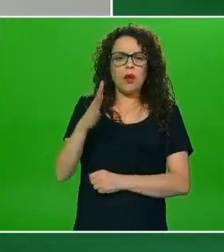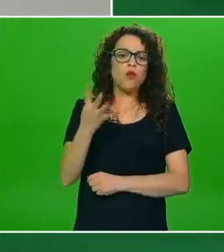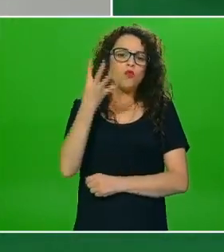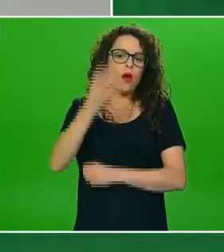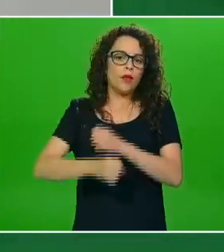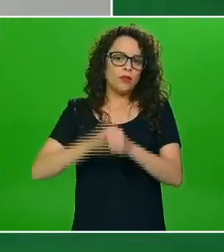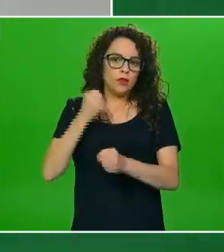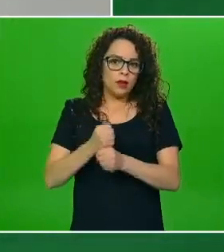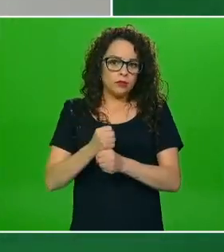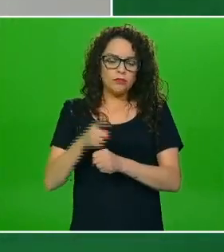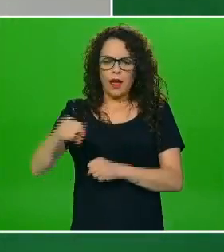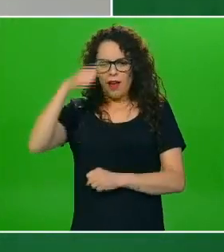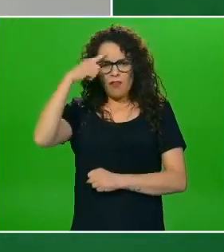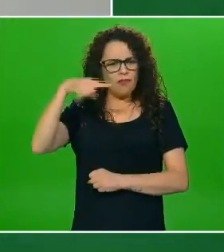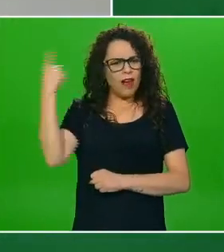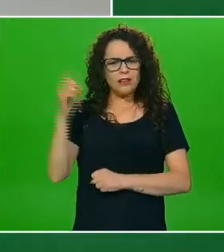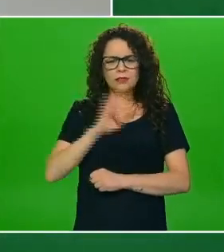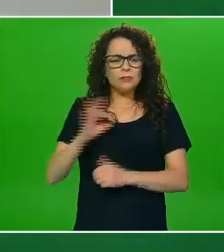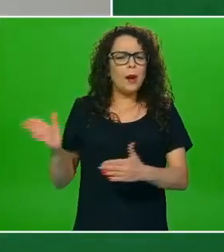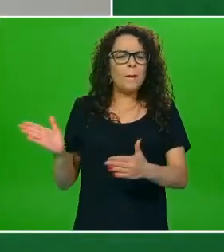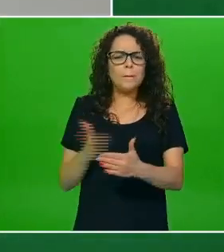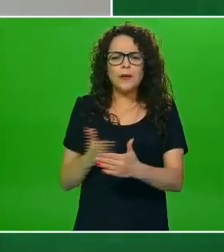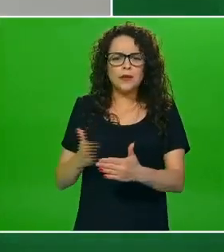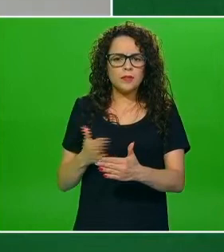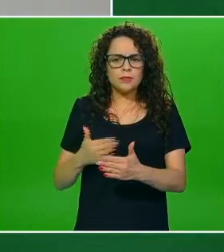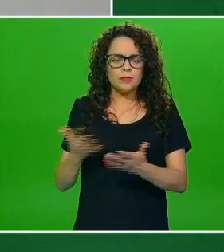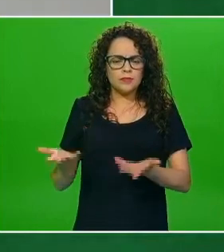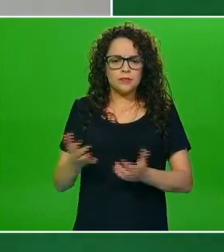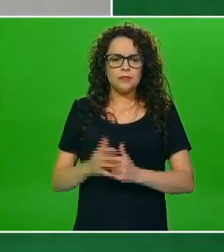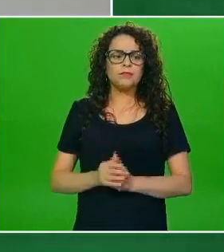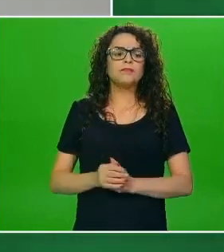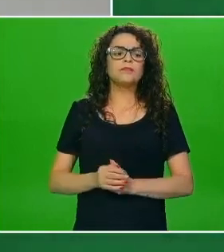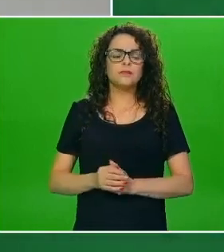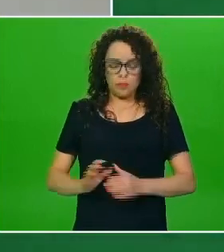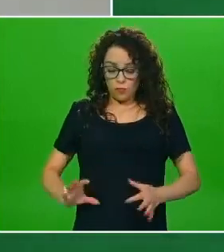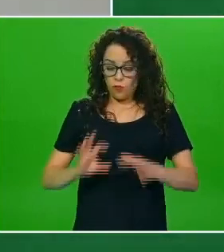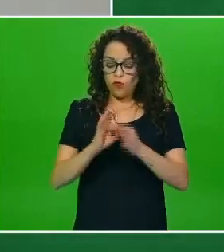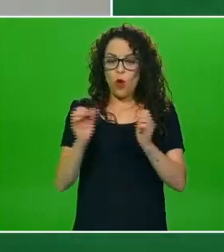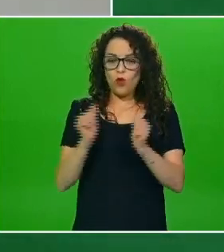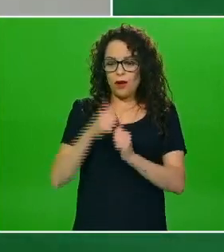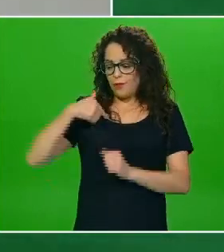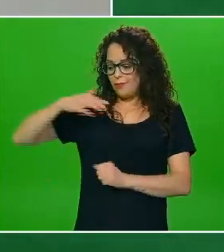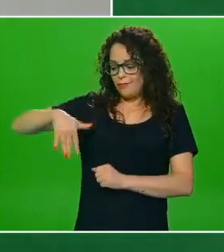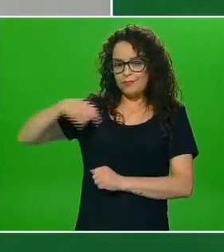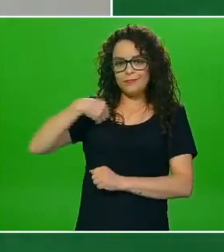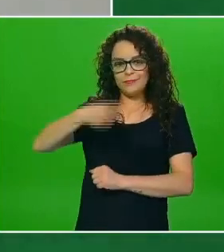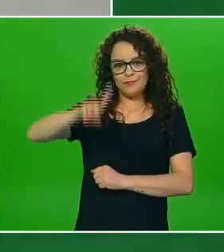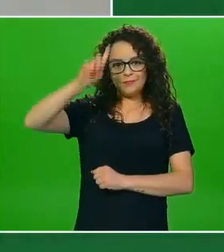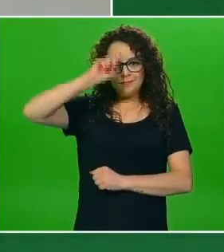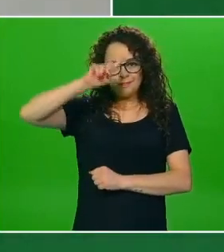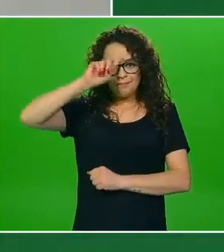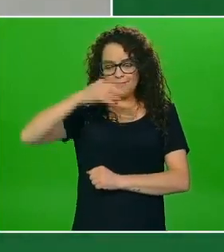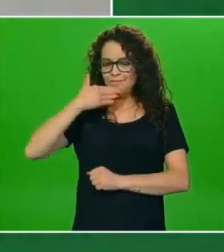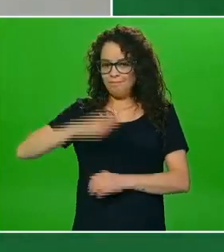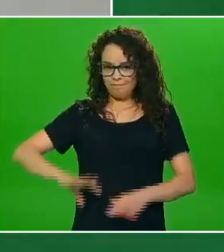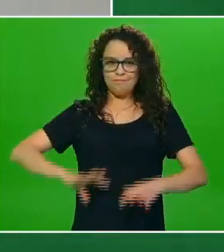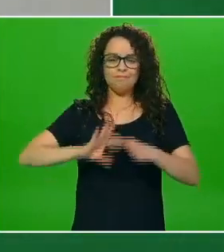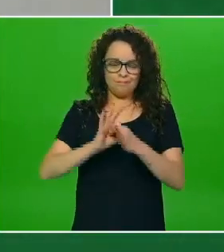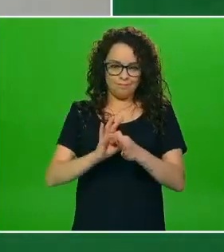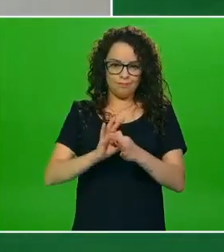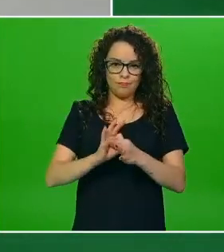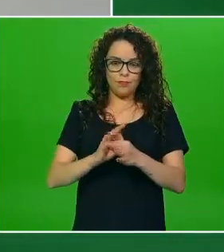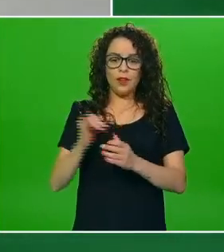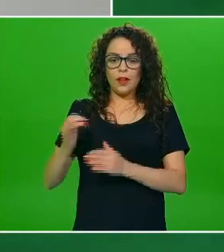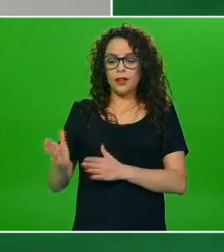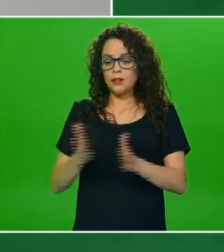verdad fáciles y rápidos de preparar van en sintonía con las recomendaciones que acabo de mencionar y para el tema de